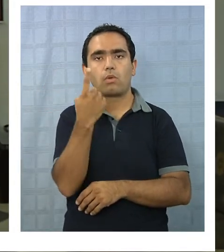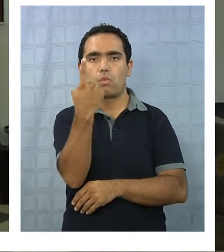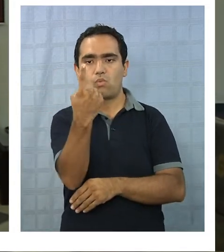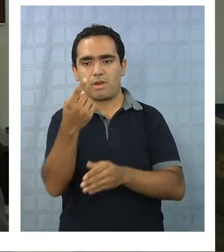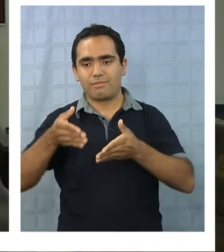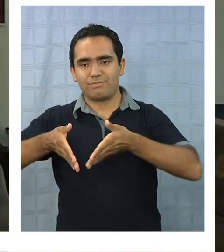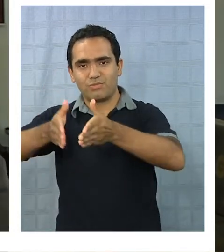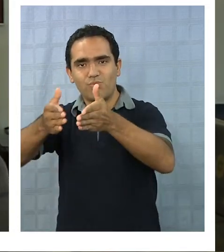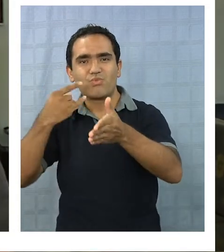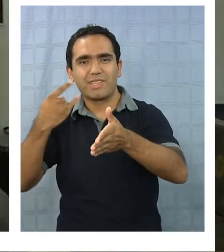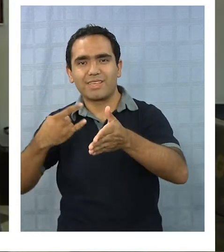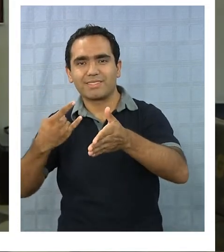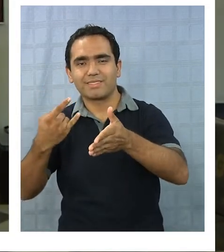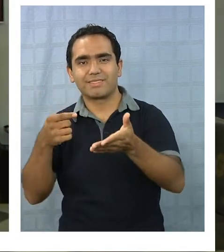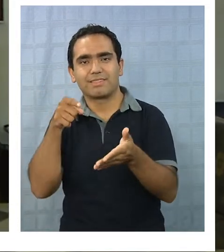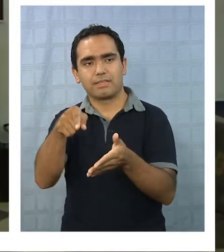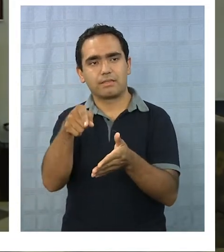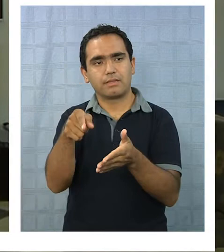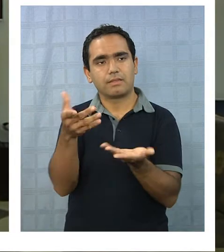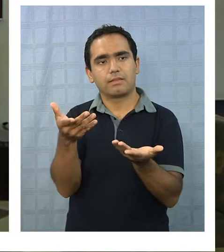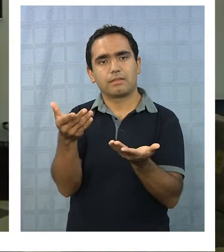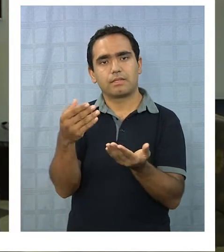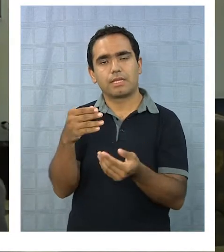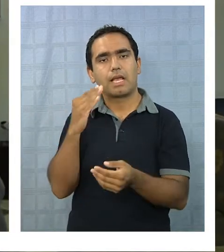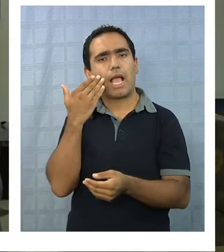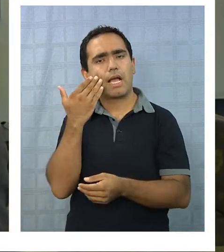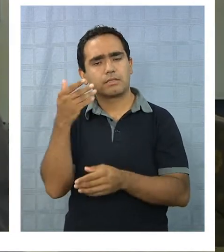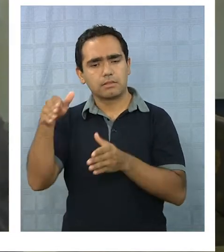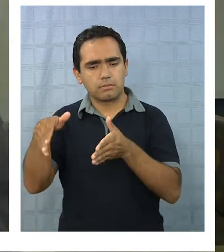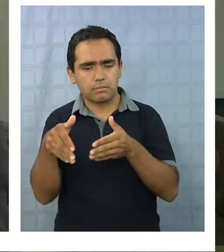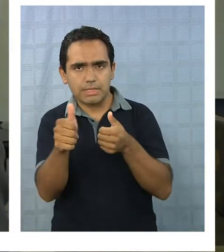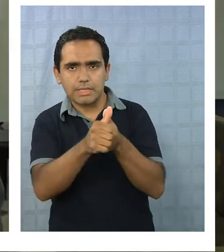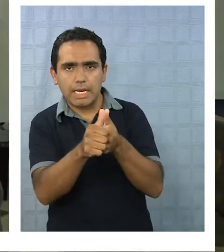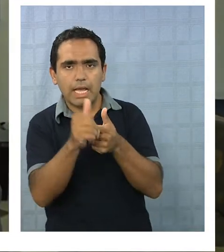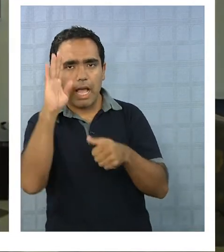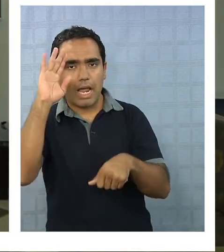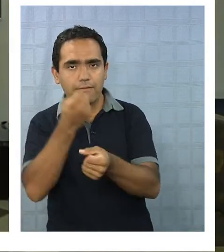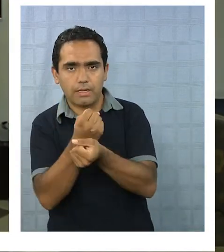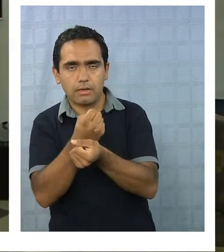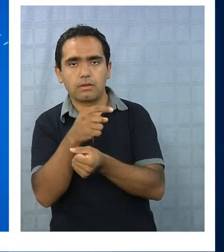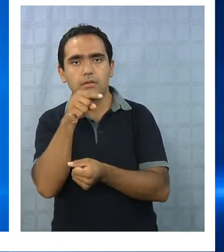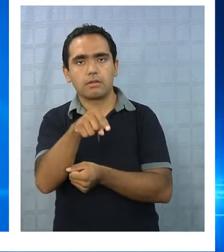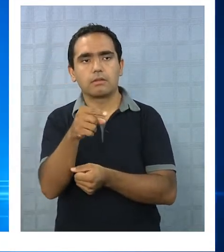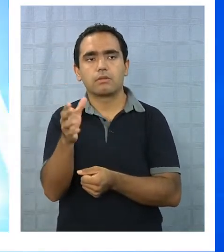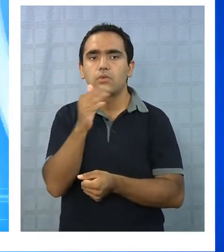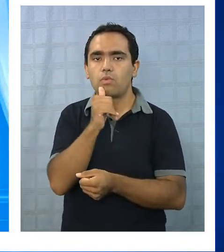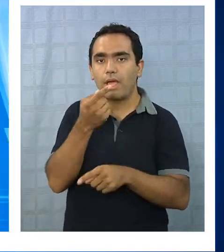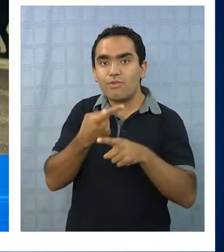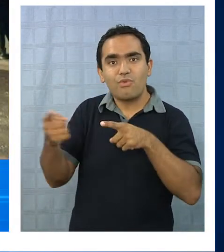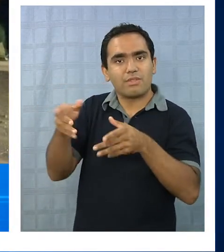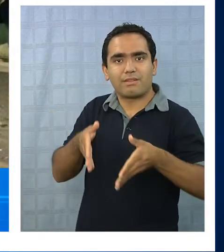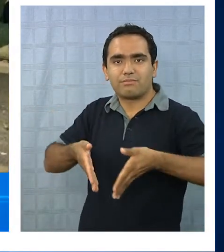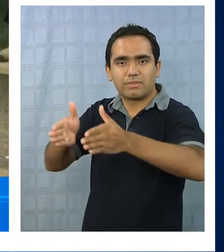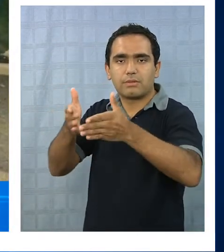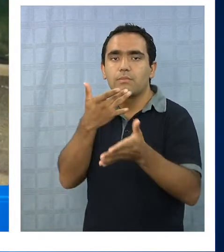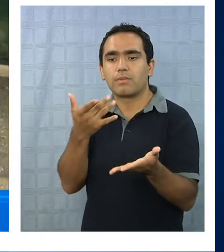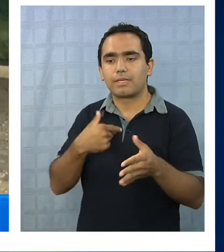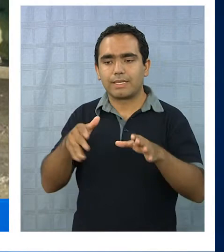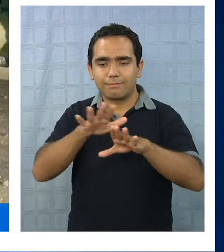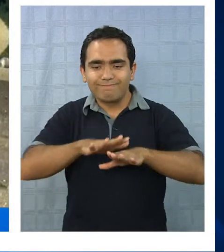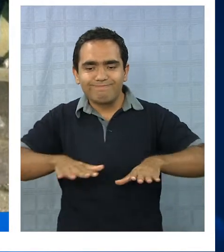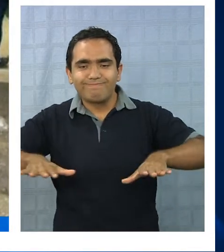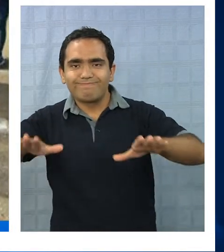emergencia, que es la que está al llegar a Carabineros. Y no cuenta con otra pista de emergencia, producto de la geografía, la